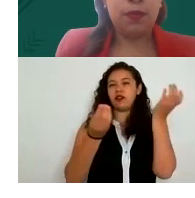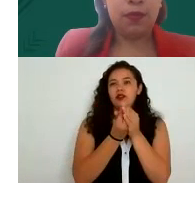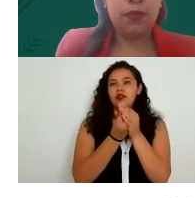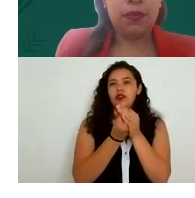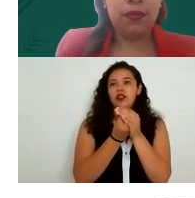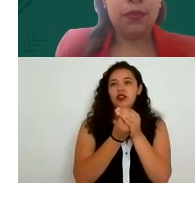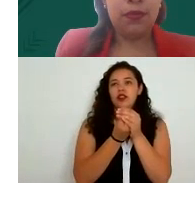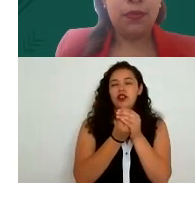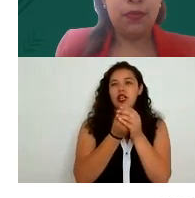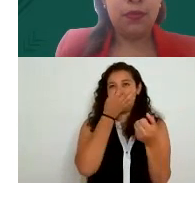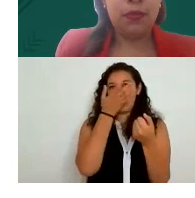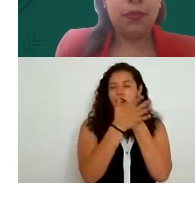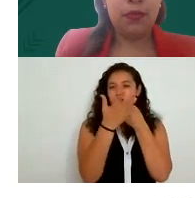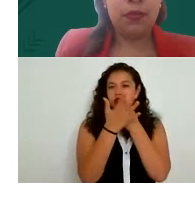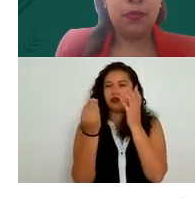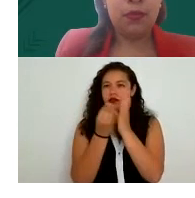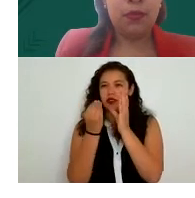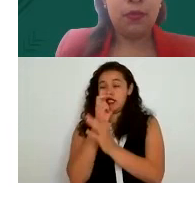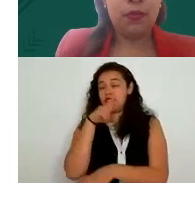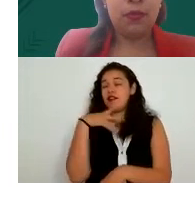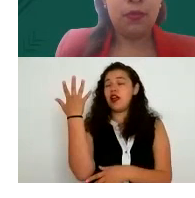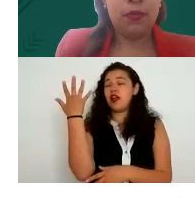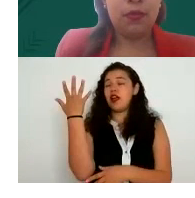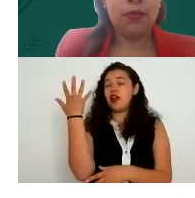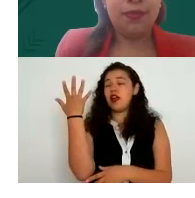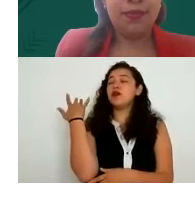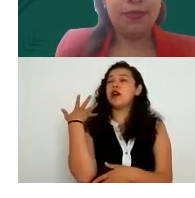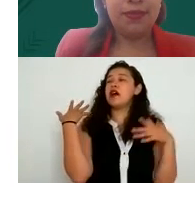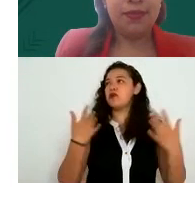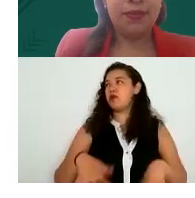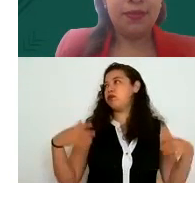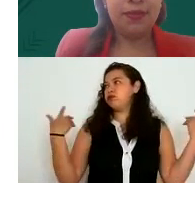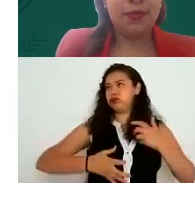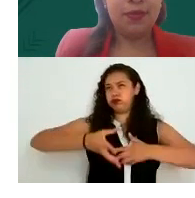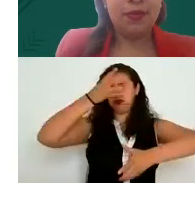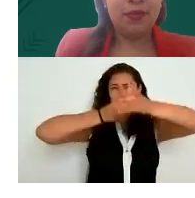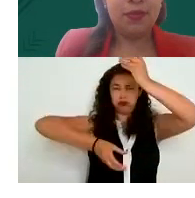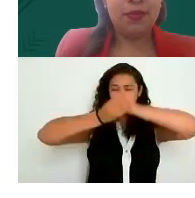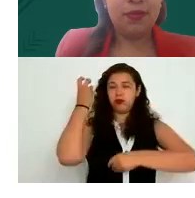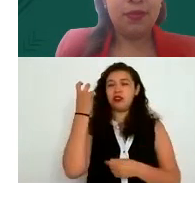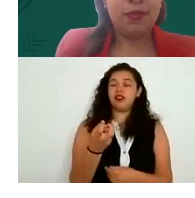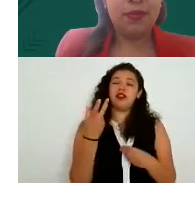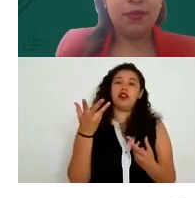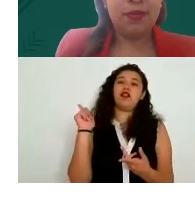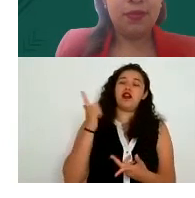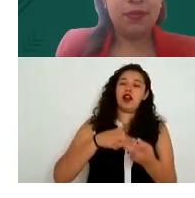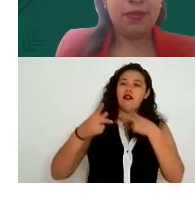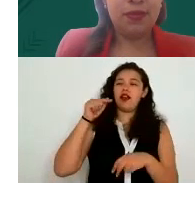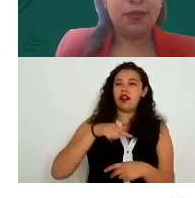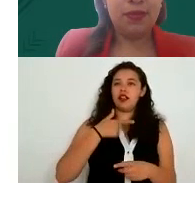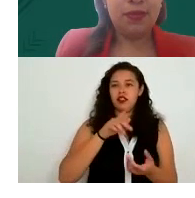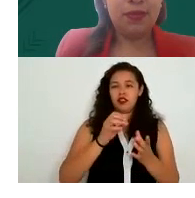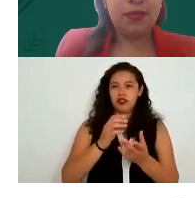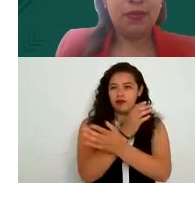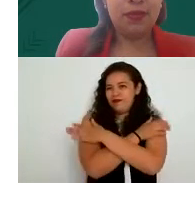privacidad va a ser muy enriquecedor y esperamos poder contar con ustedes les mandamos un abrazo a la